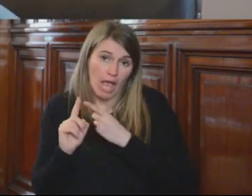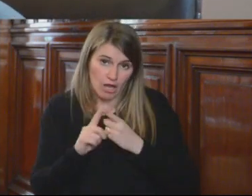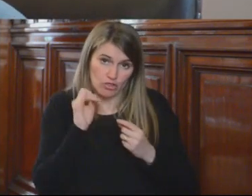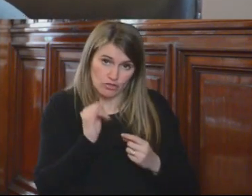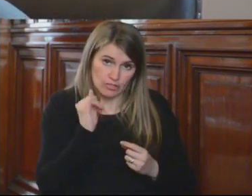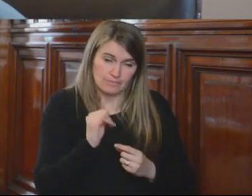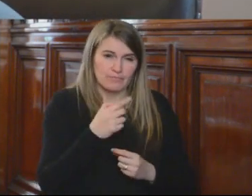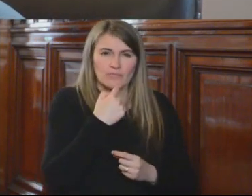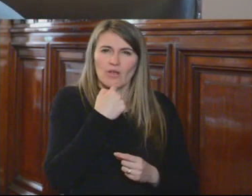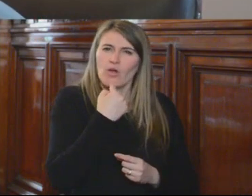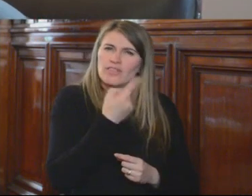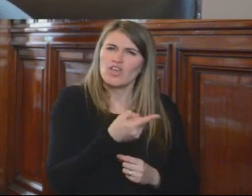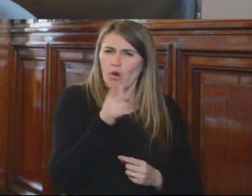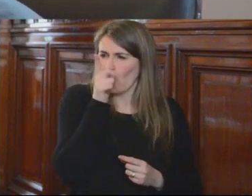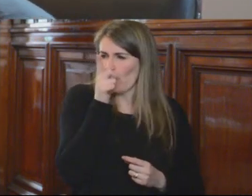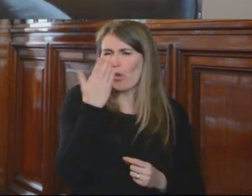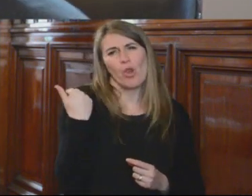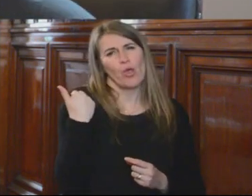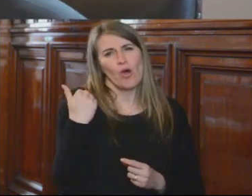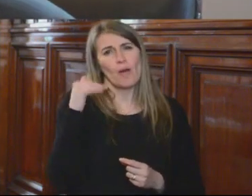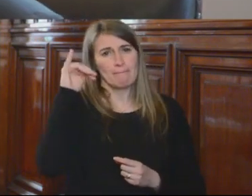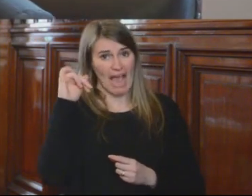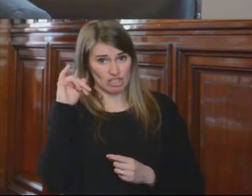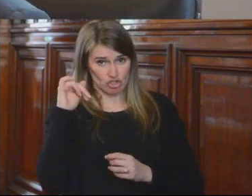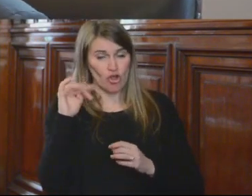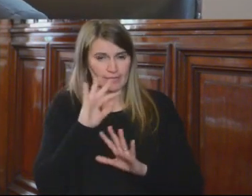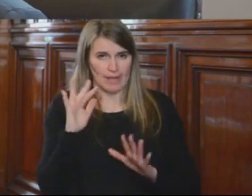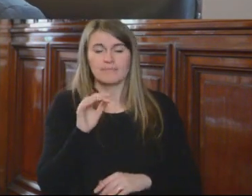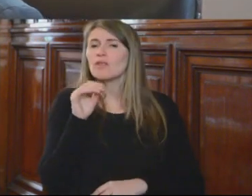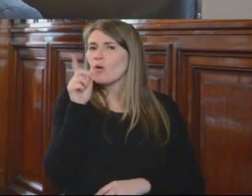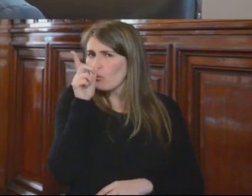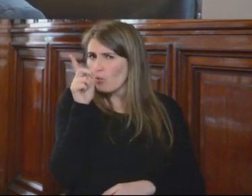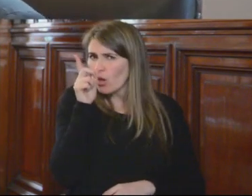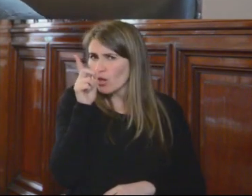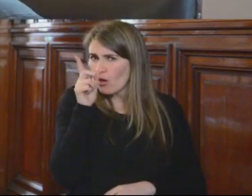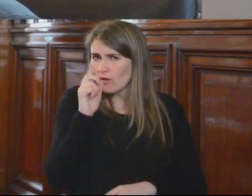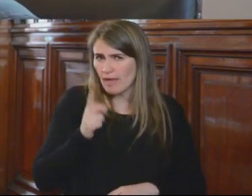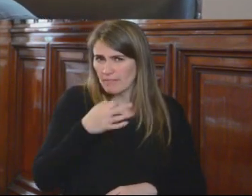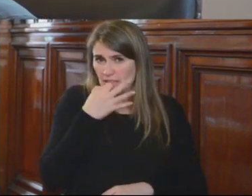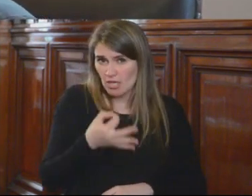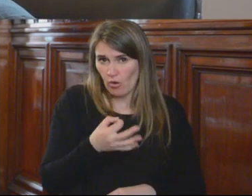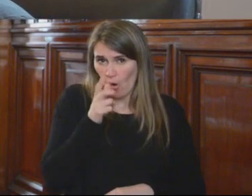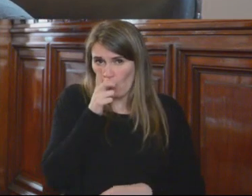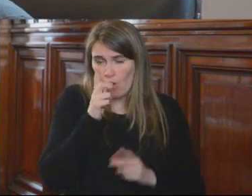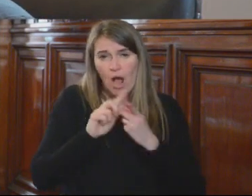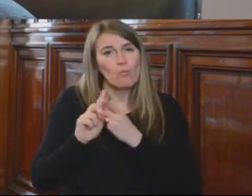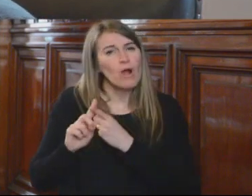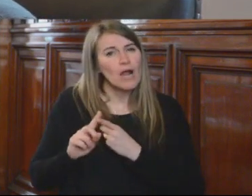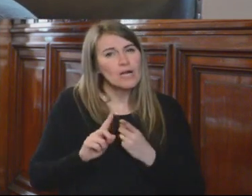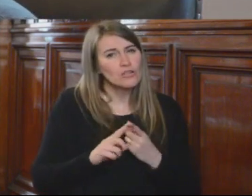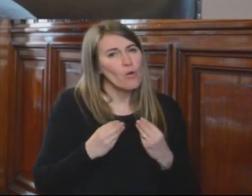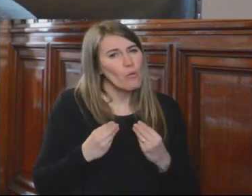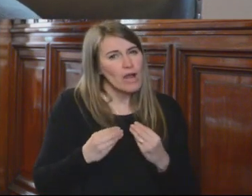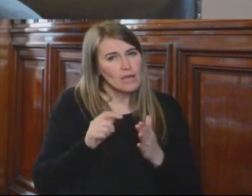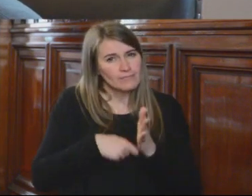se mencionó otro de julio, ¿verdad? También implicó que